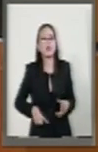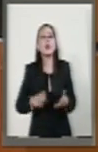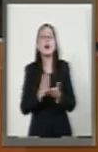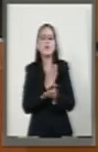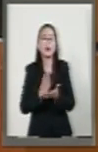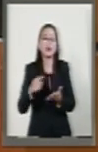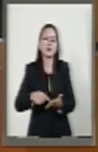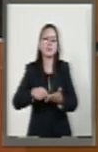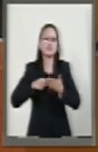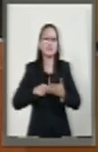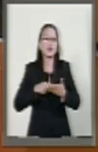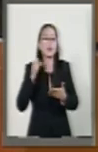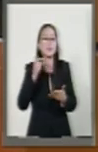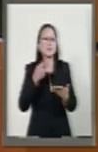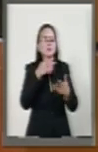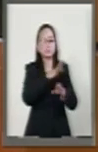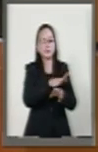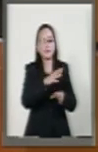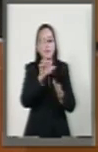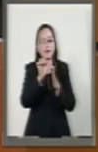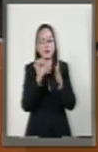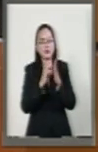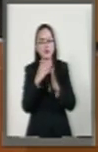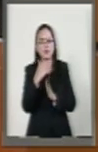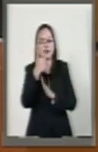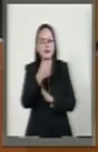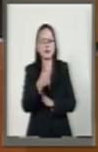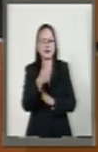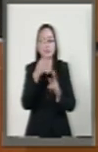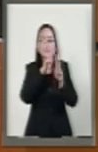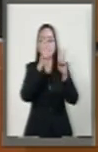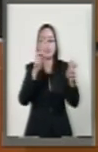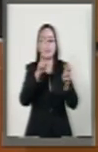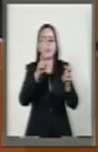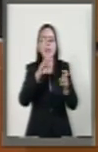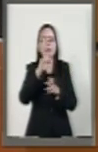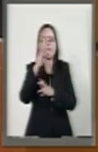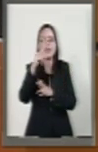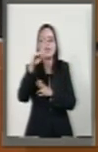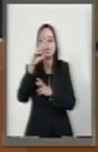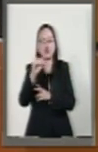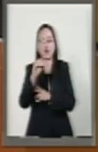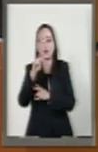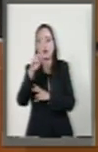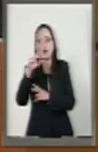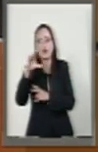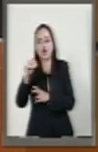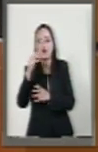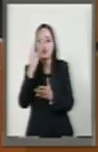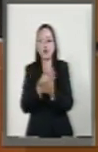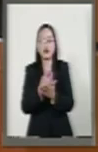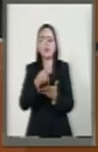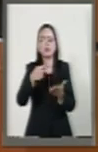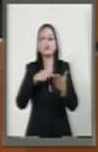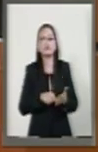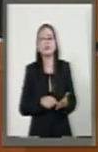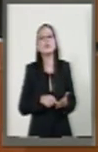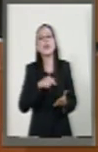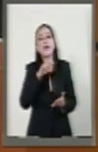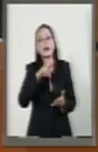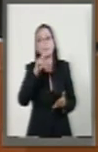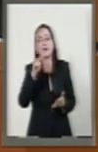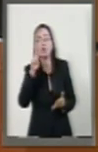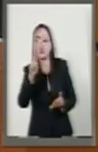parte, en el artículo 56, en materia del registro público único, se solicita